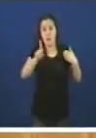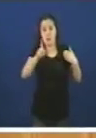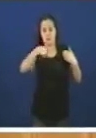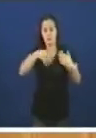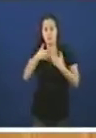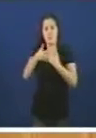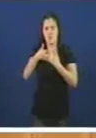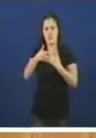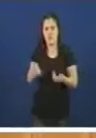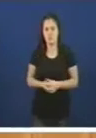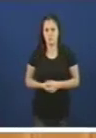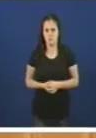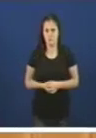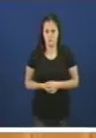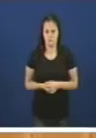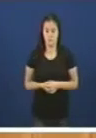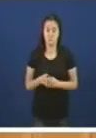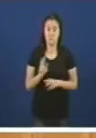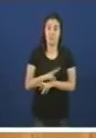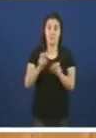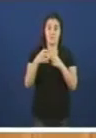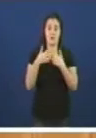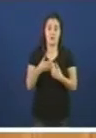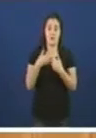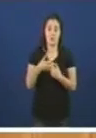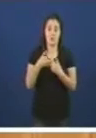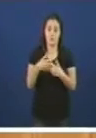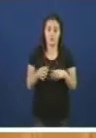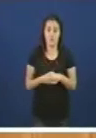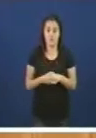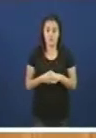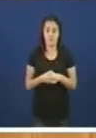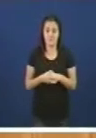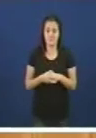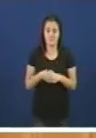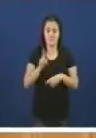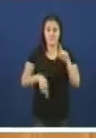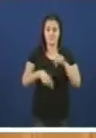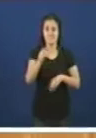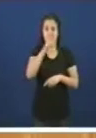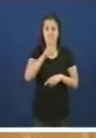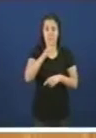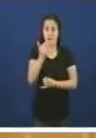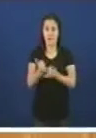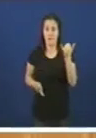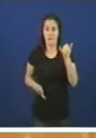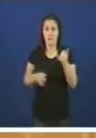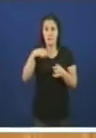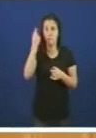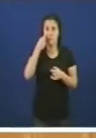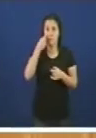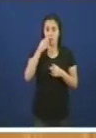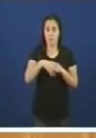un vestido do tema de loitar, que o papel aguanta o que lle poñan, e vemos o que cabe pasar recentemente